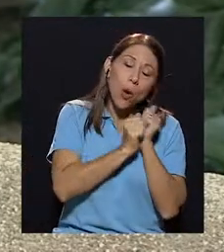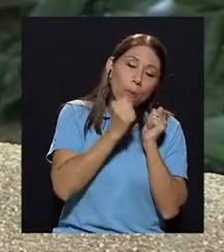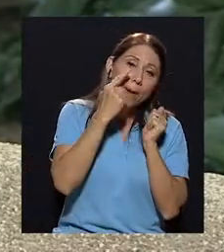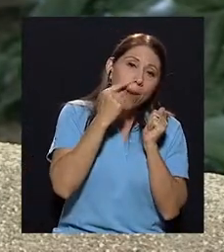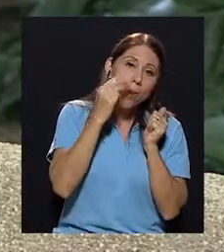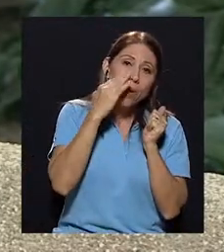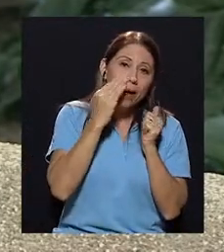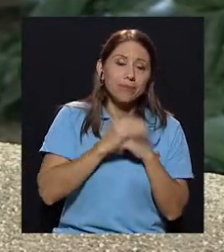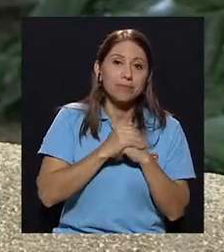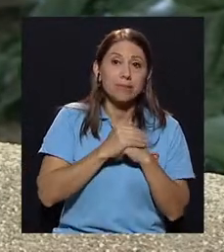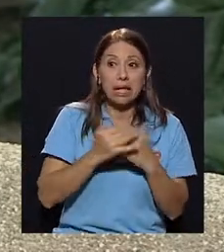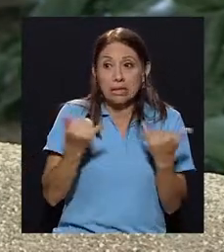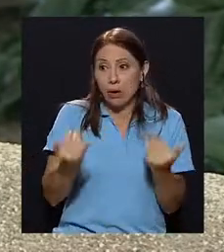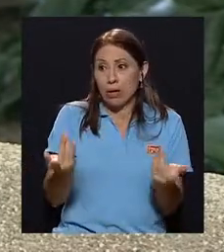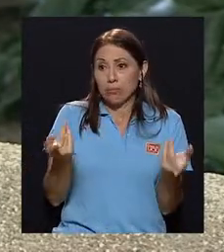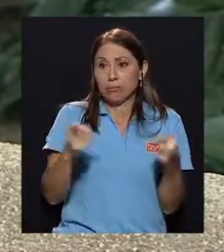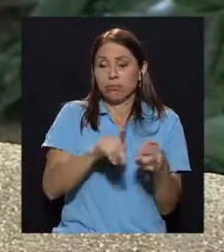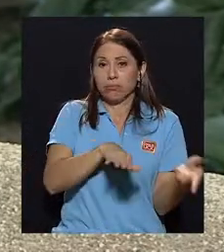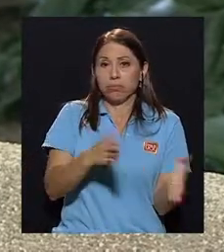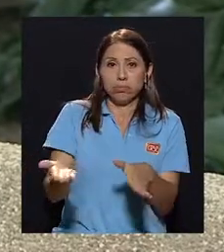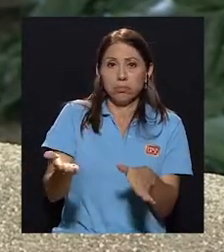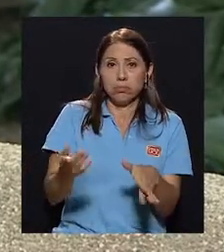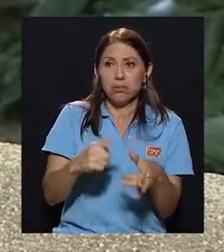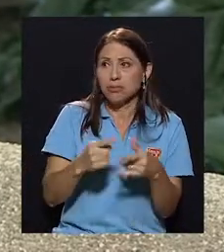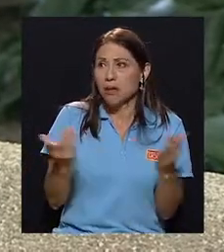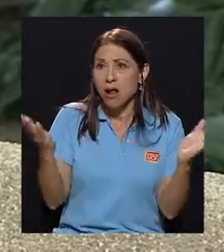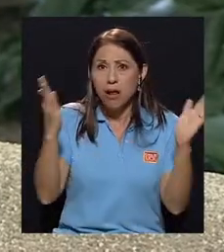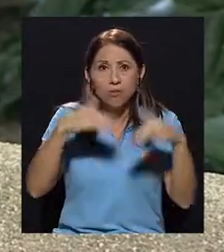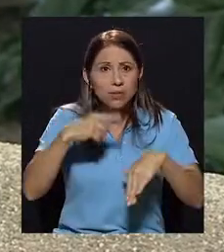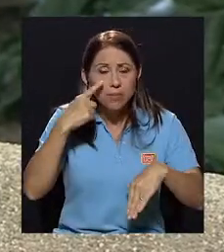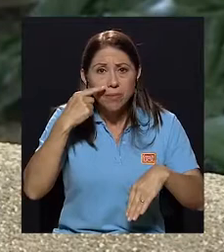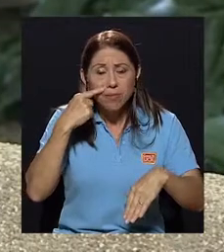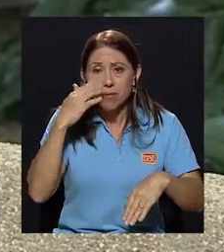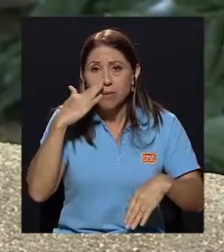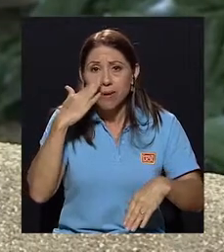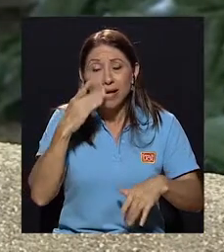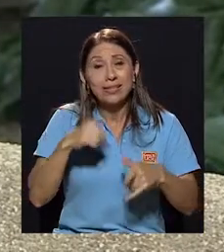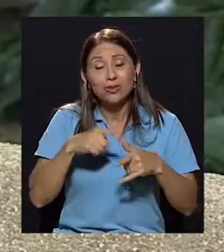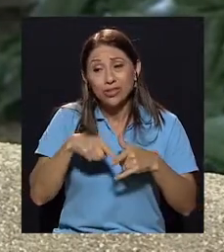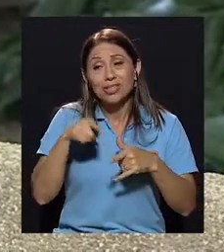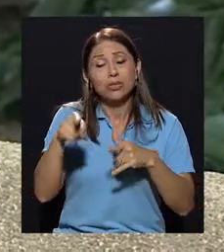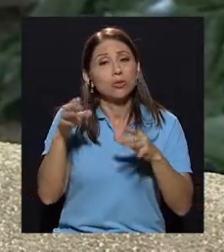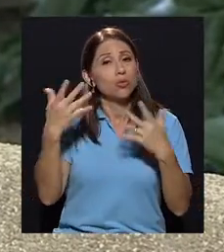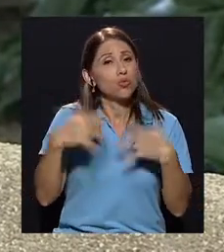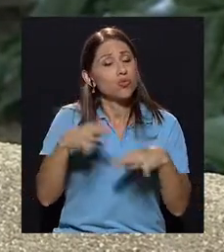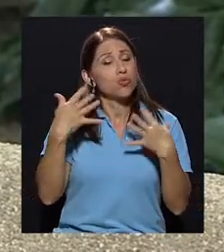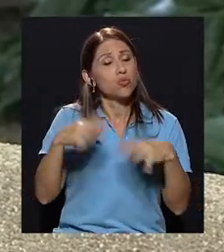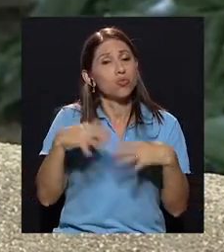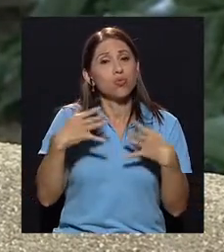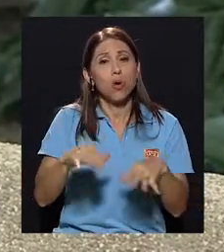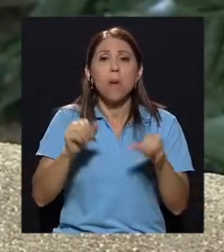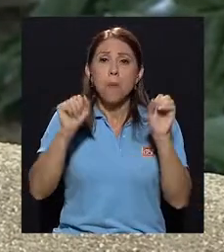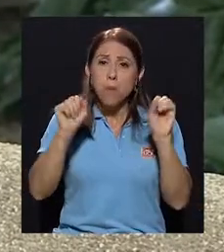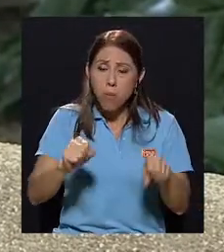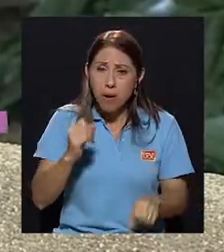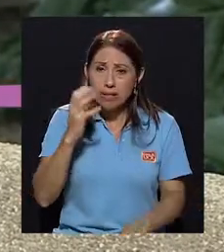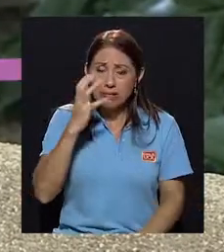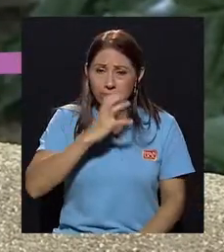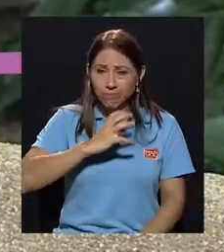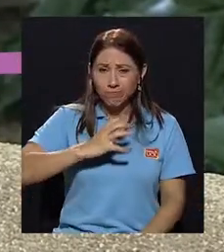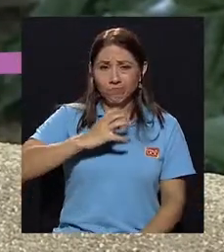no está o mamá no está, a veces ese acompañamiento por el otro es vital, pueden enojarse,